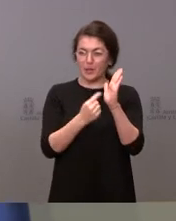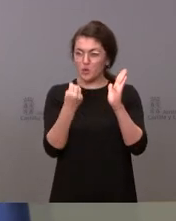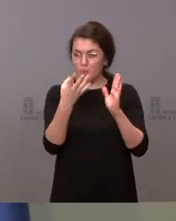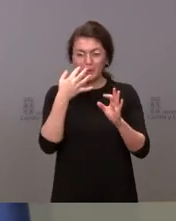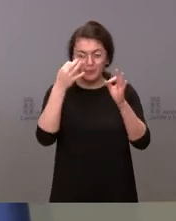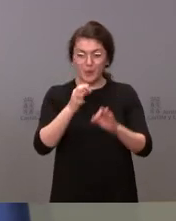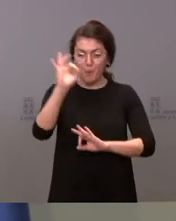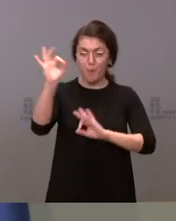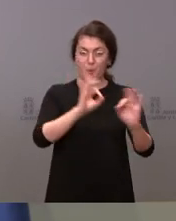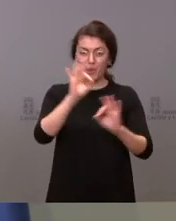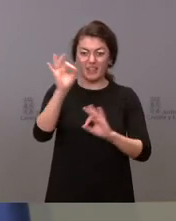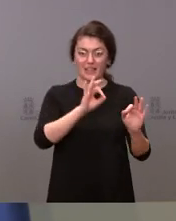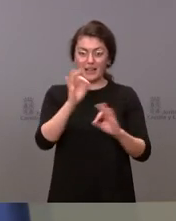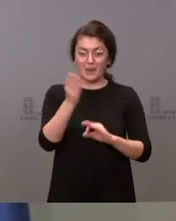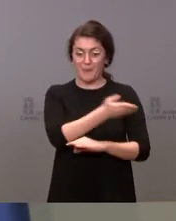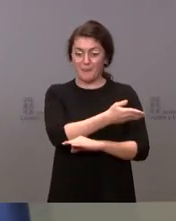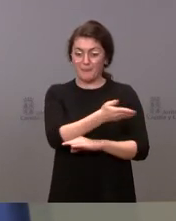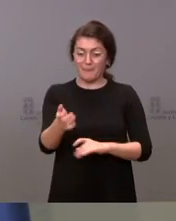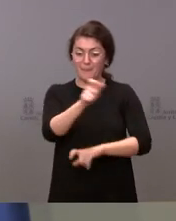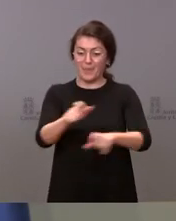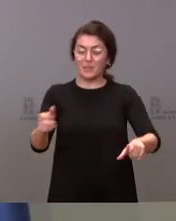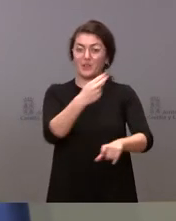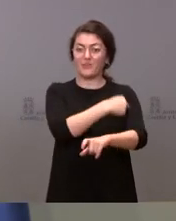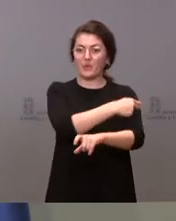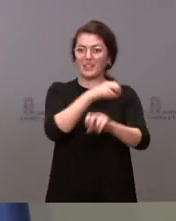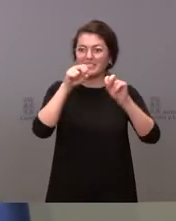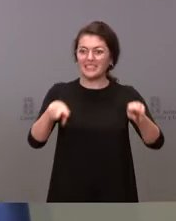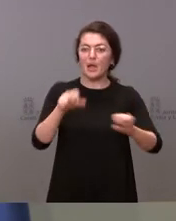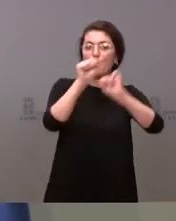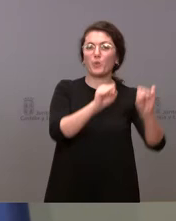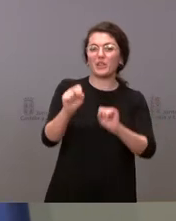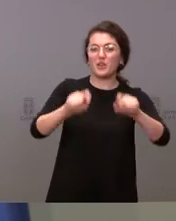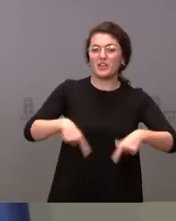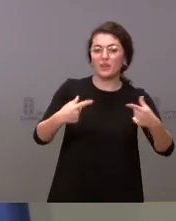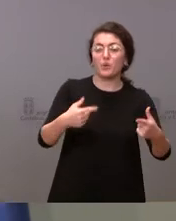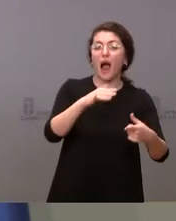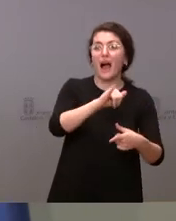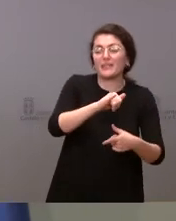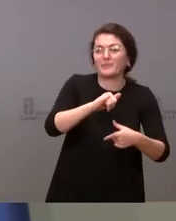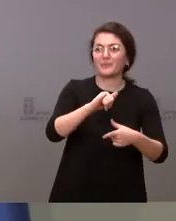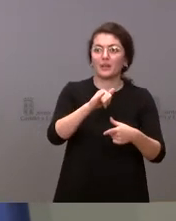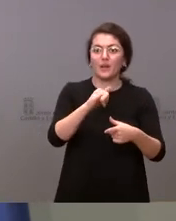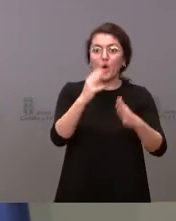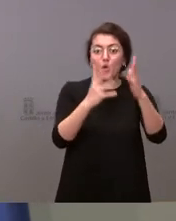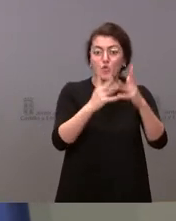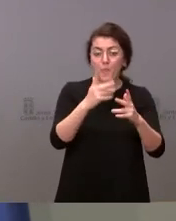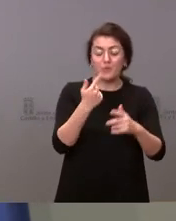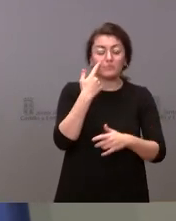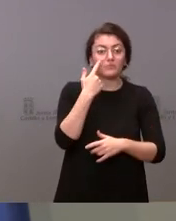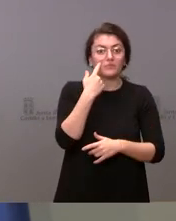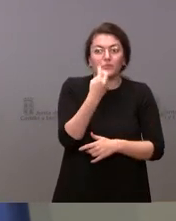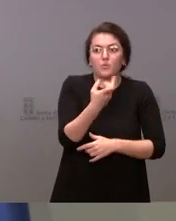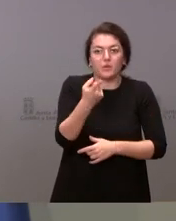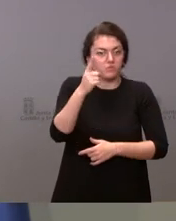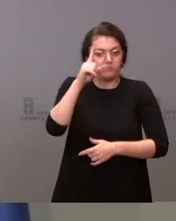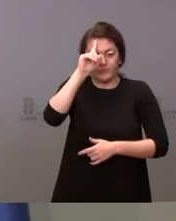de los no vacunados están inmunizados de forma natural. Es un dato del que en este momento no disponemos. Con lo cual